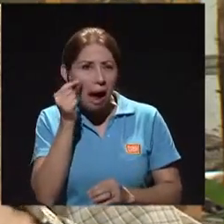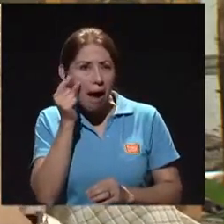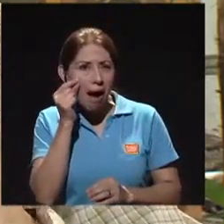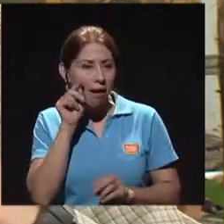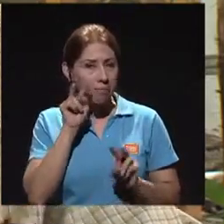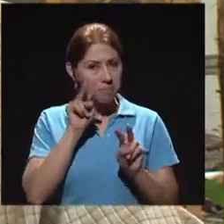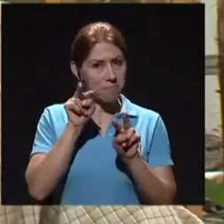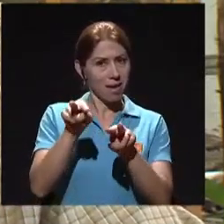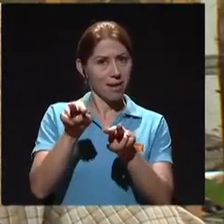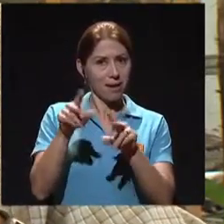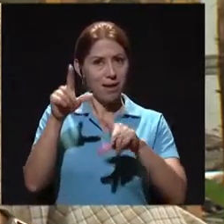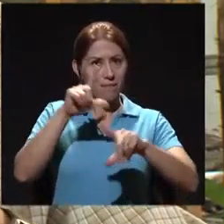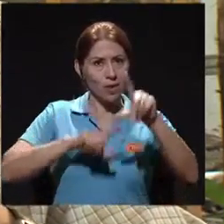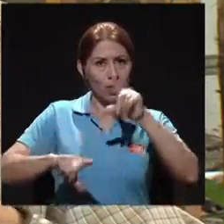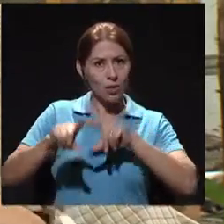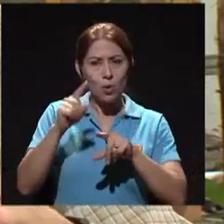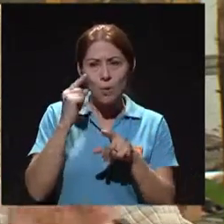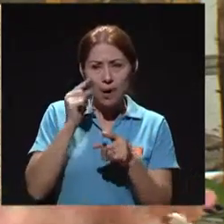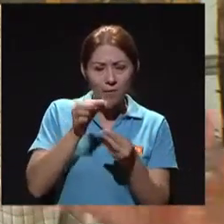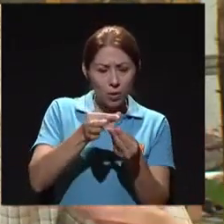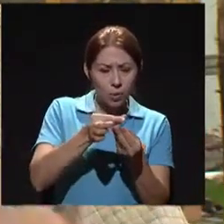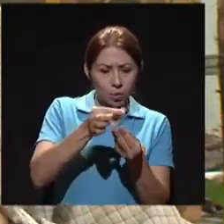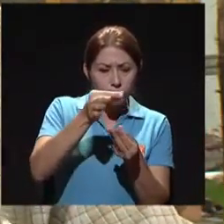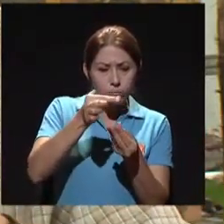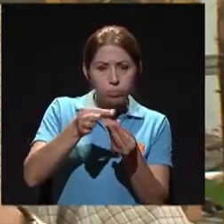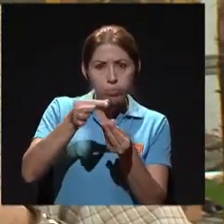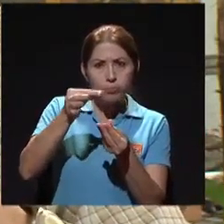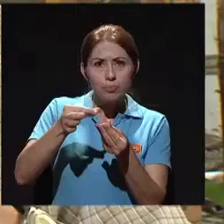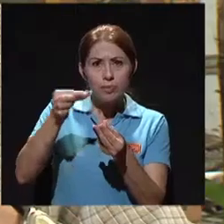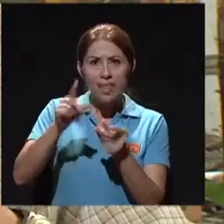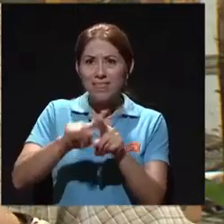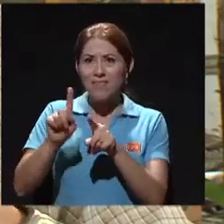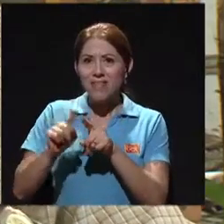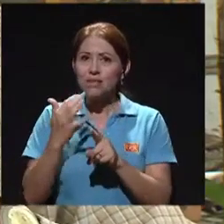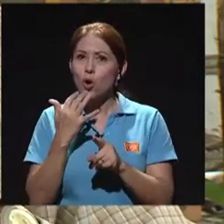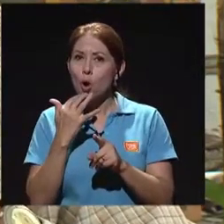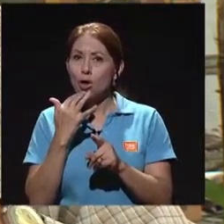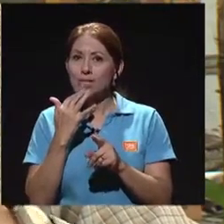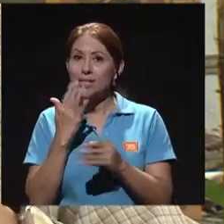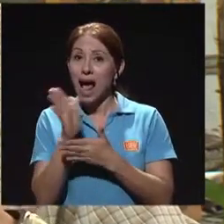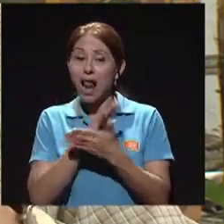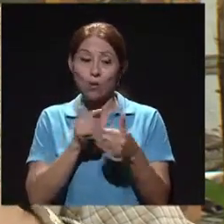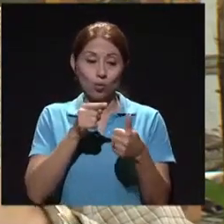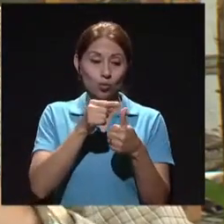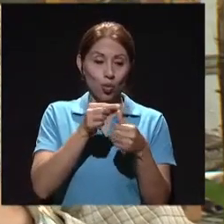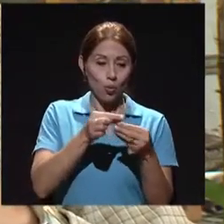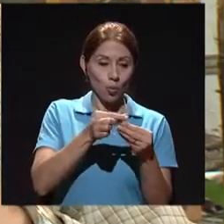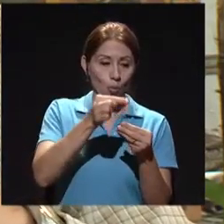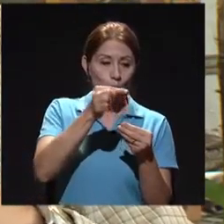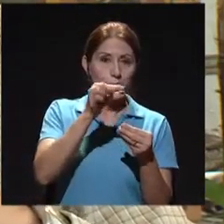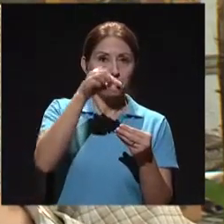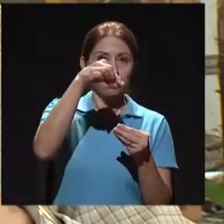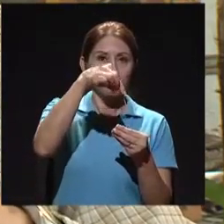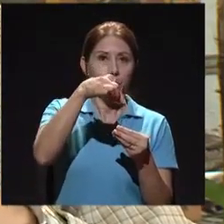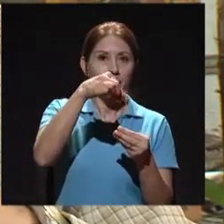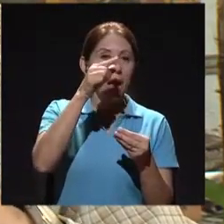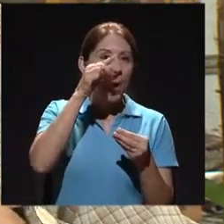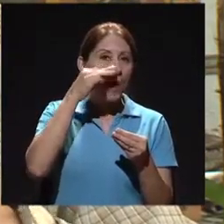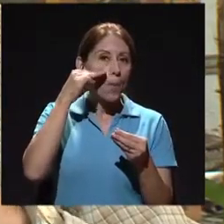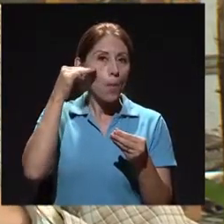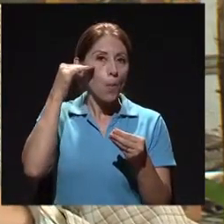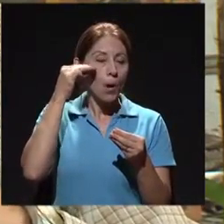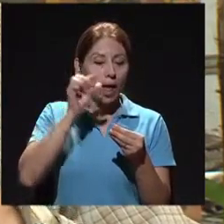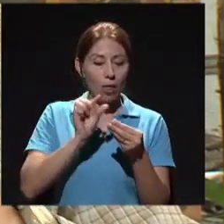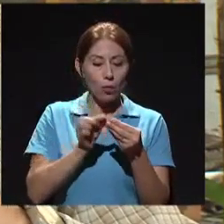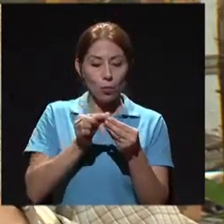curiosidad de ir a un laboratorio, van a ver que hay tubitos de diferentes colores. Unos son morados, como de tapón lila, otros son de tapón